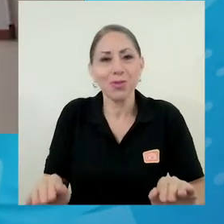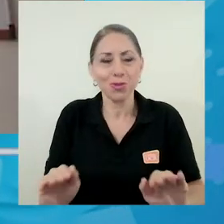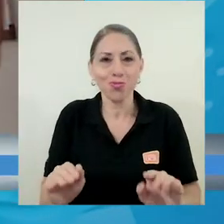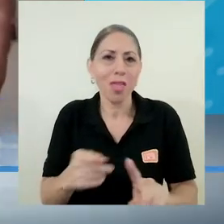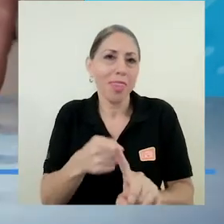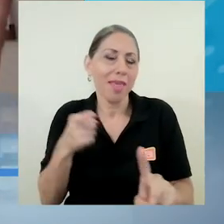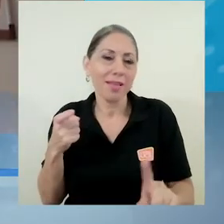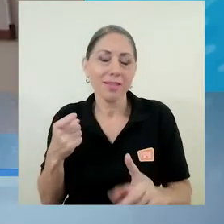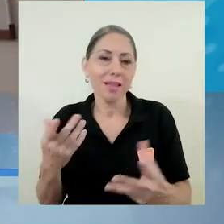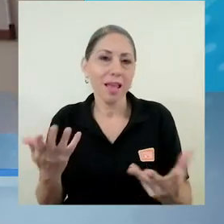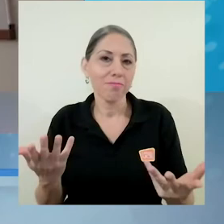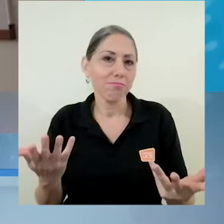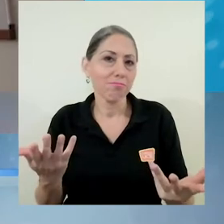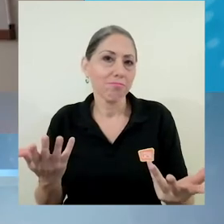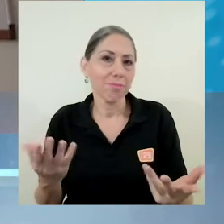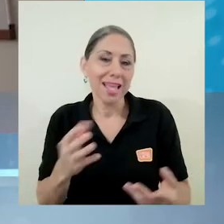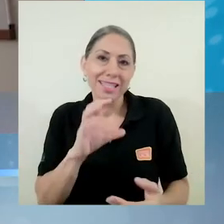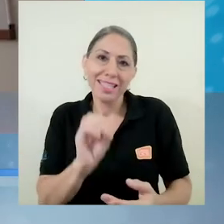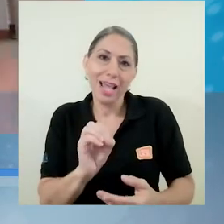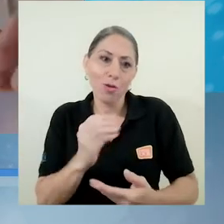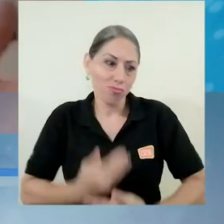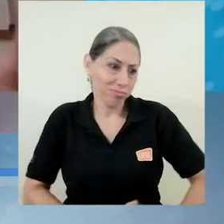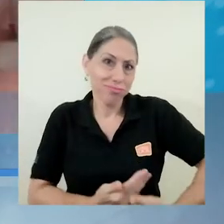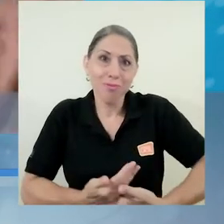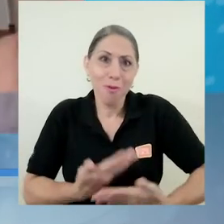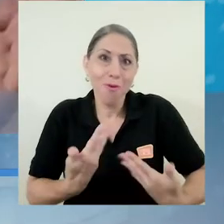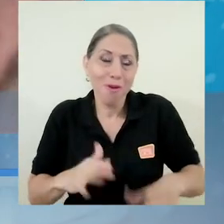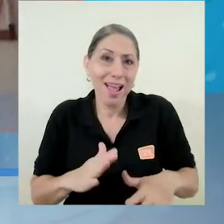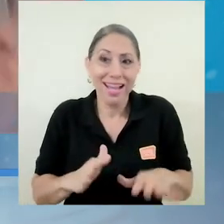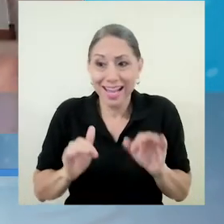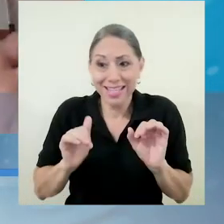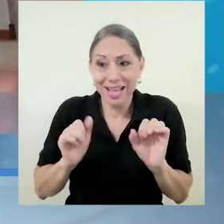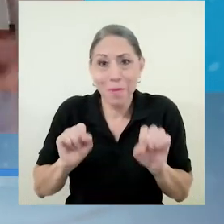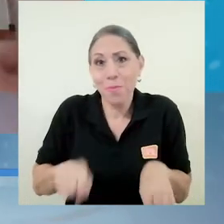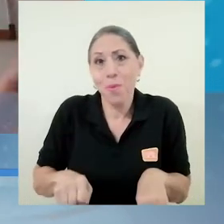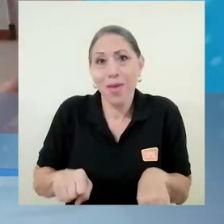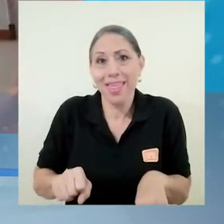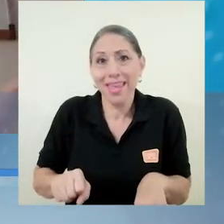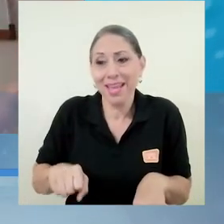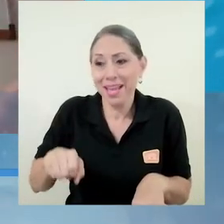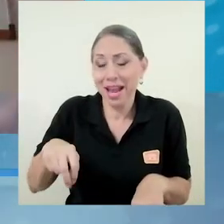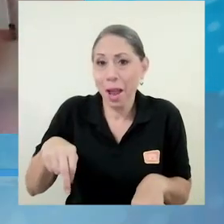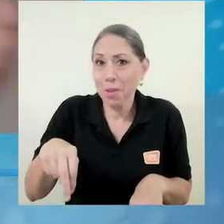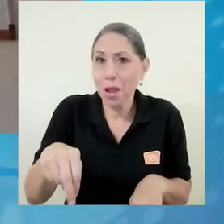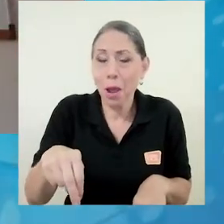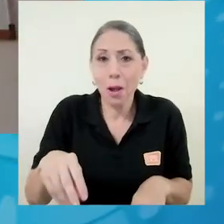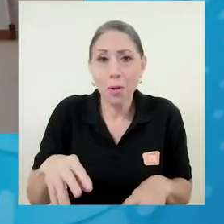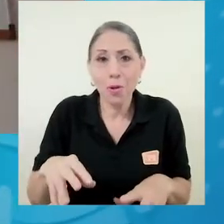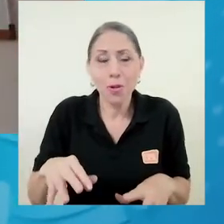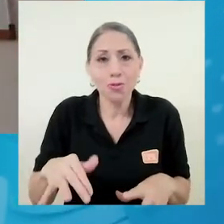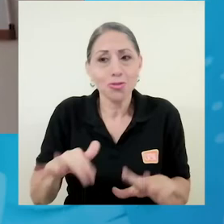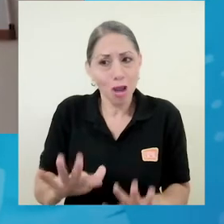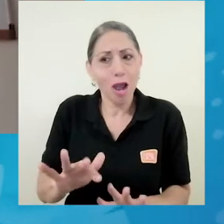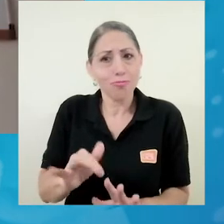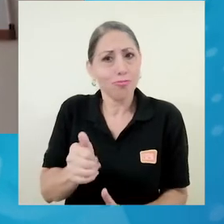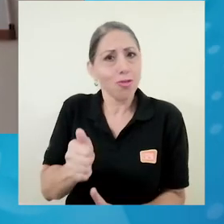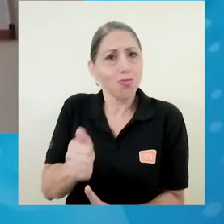niños que están desde la edad de cero años, incluso desde la edad en que ya puedan caminar con solvencia y con